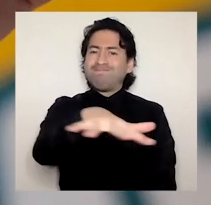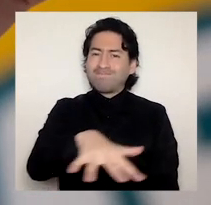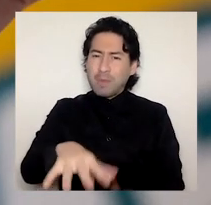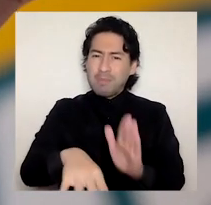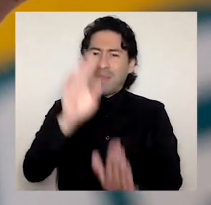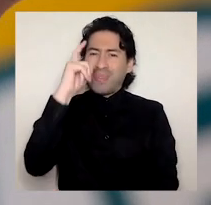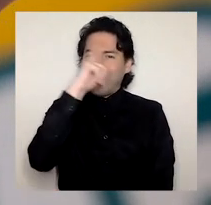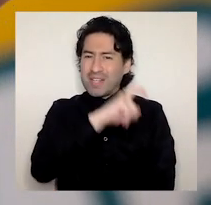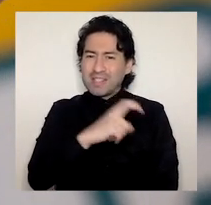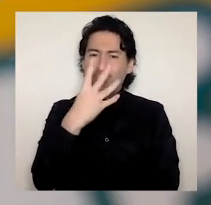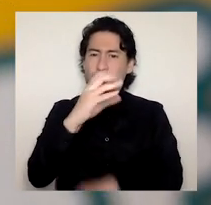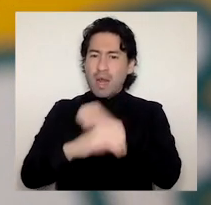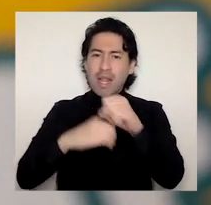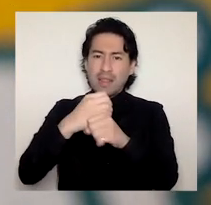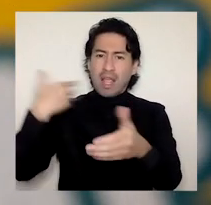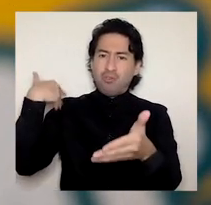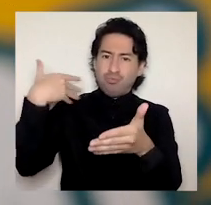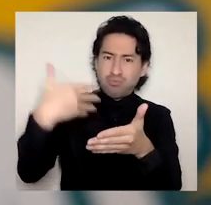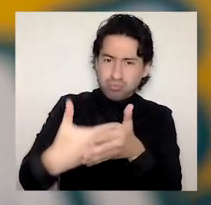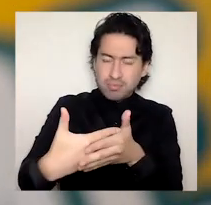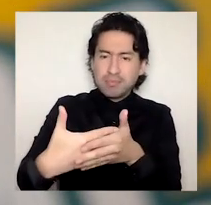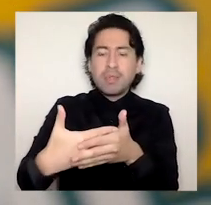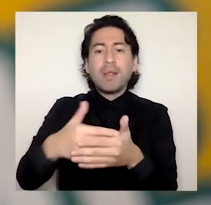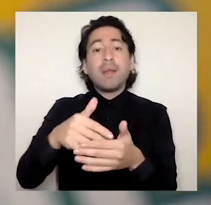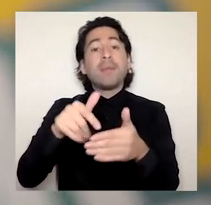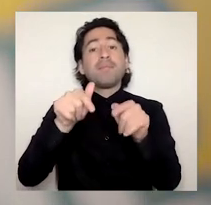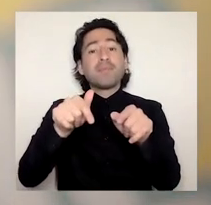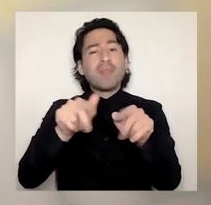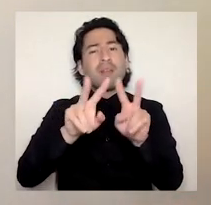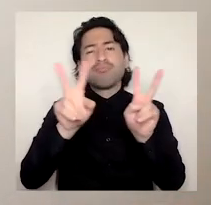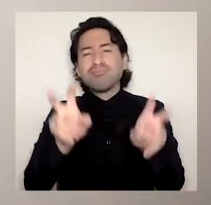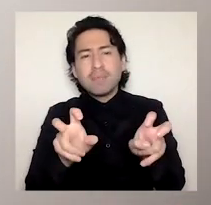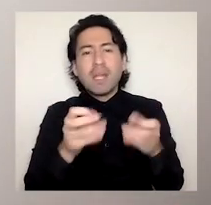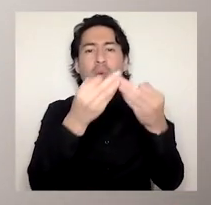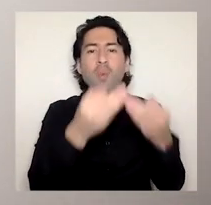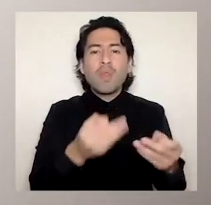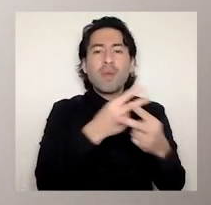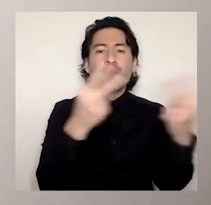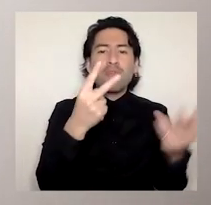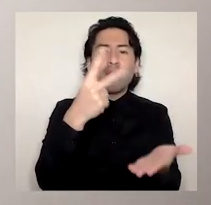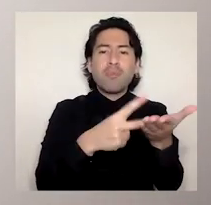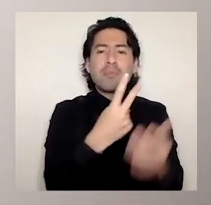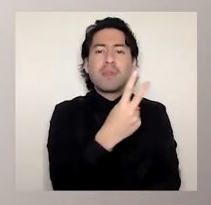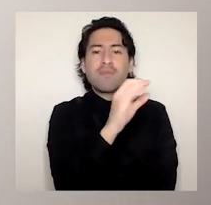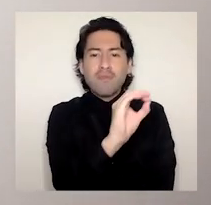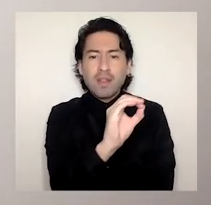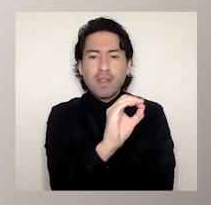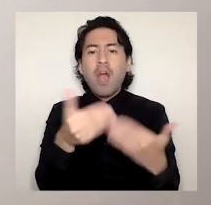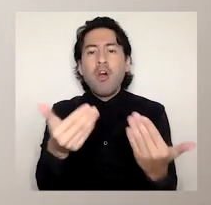A diferencia del contexto de la cuenta pública 2020, hoy tenemos señales esperanzadoras,